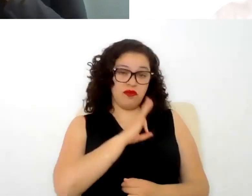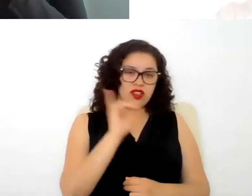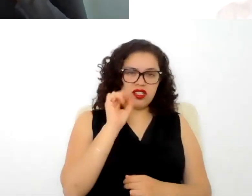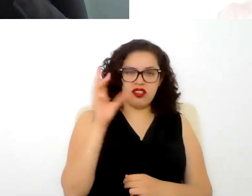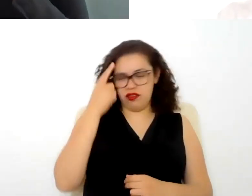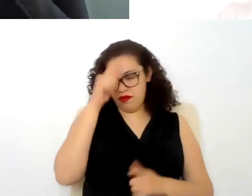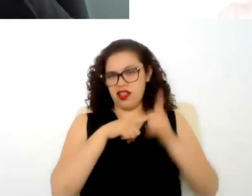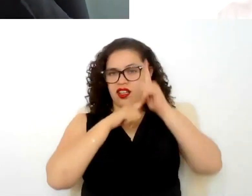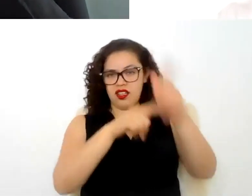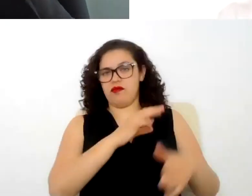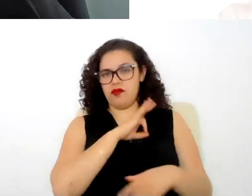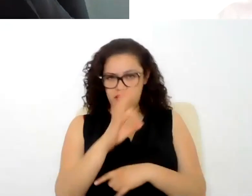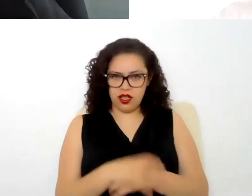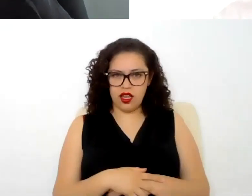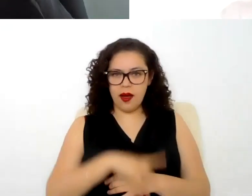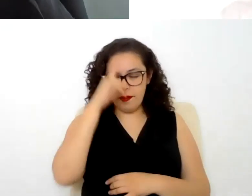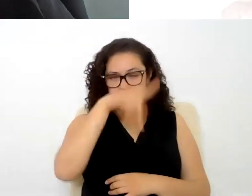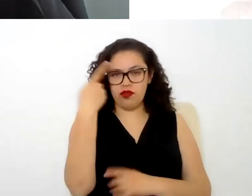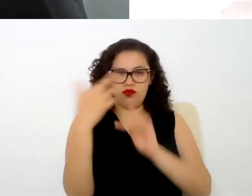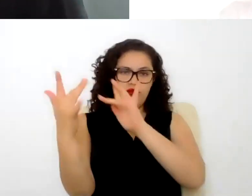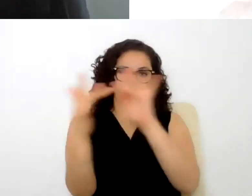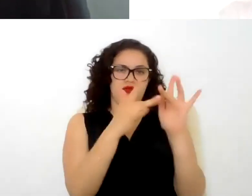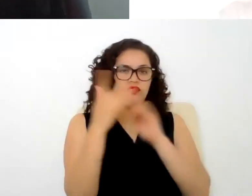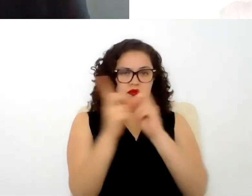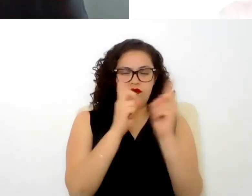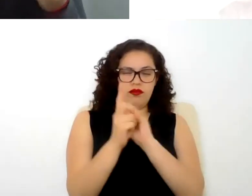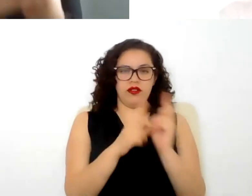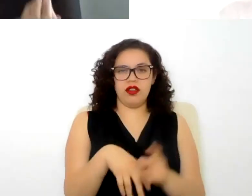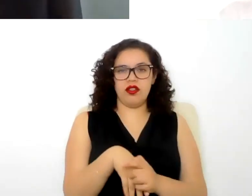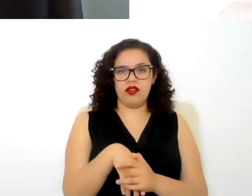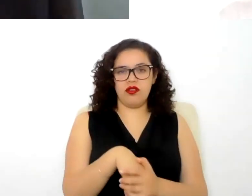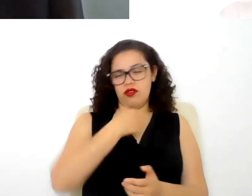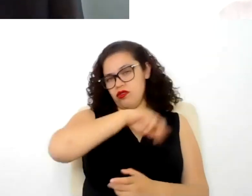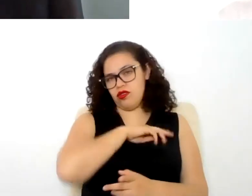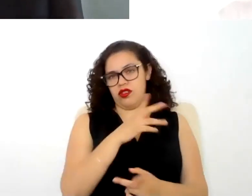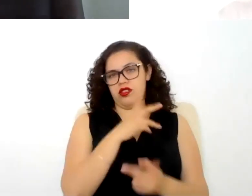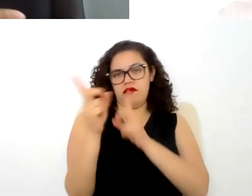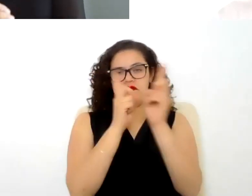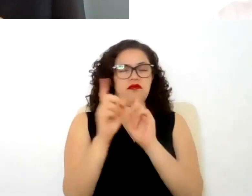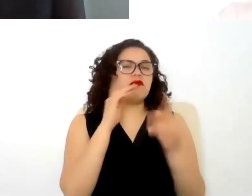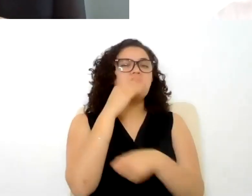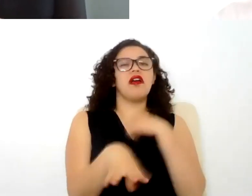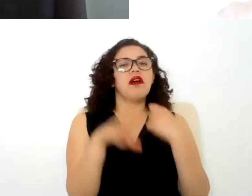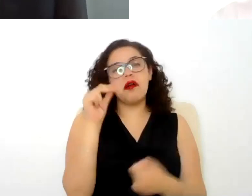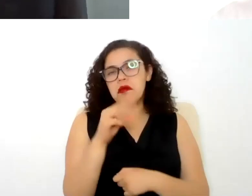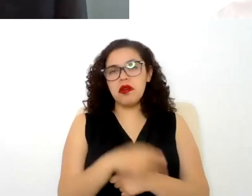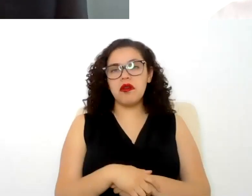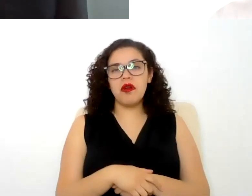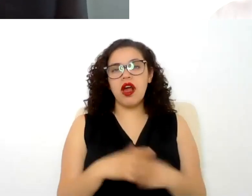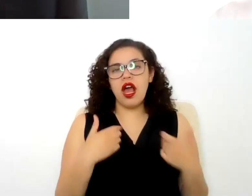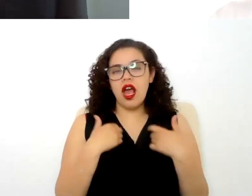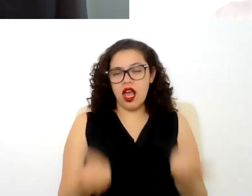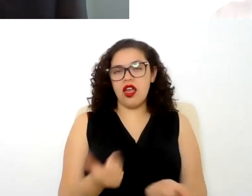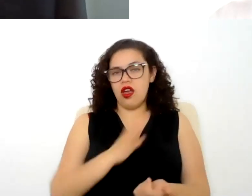dé una continuación de esa relación entonces no daríamos por terminar la relación se entendería como una